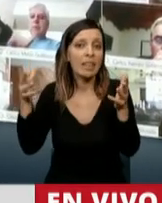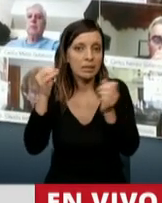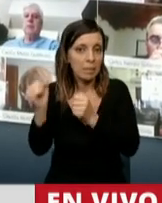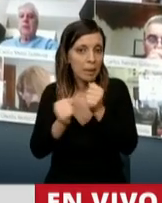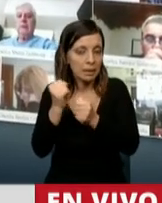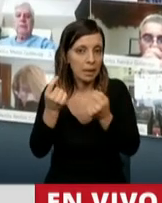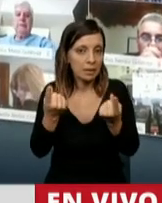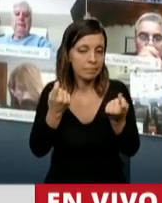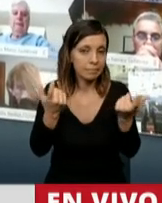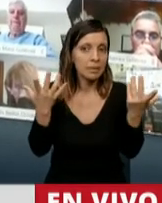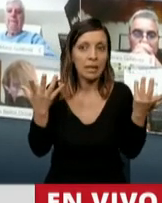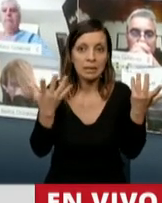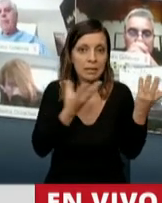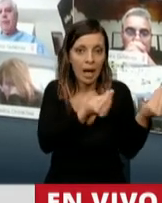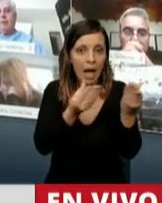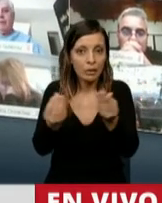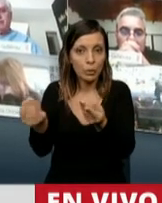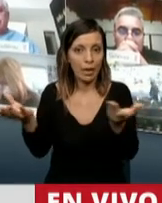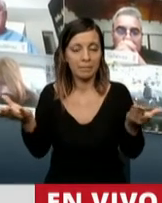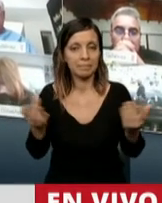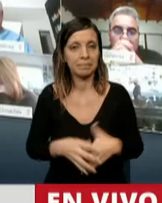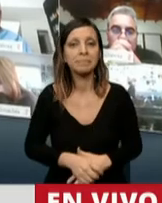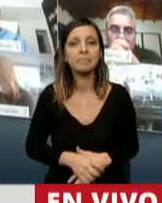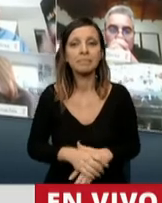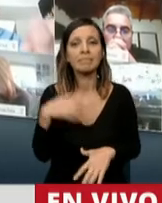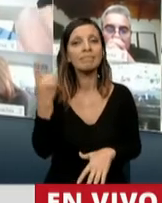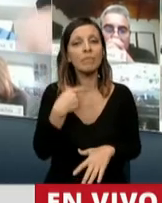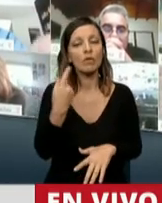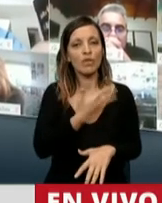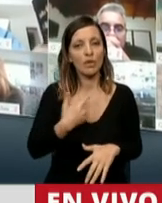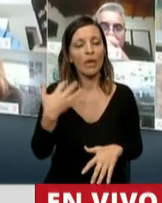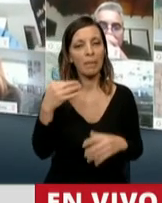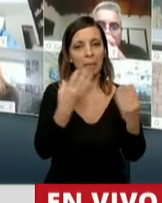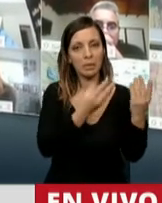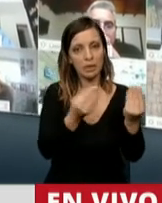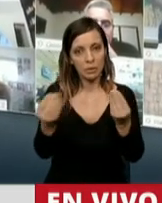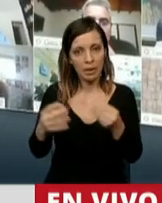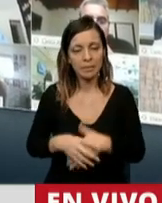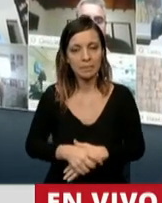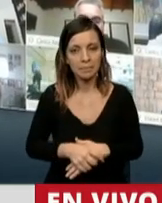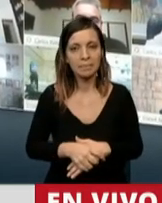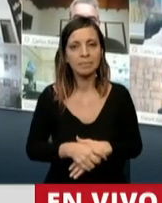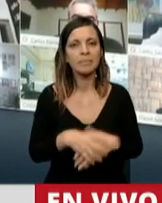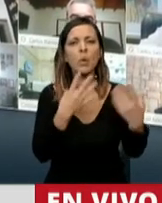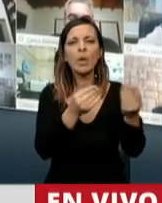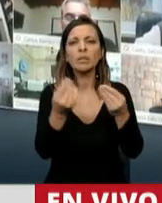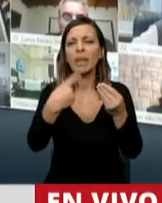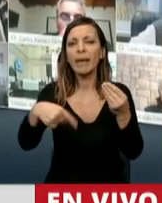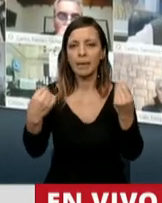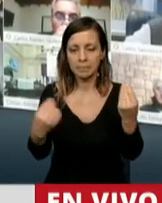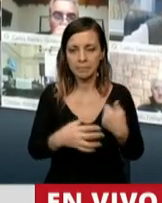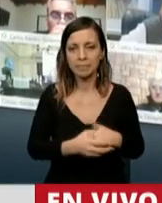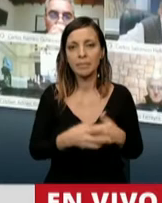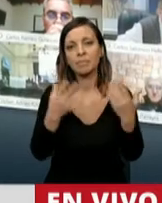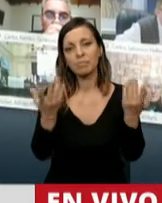necesitan un salvataje de nuestra parte. ¿Un salvataje que implique qué? Por